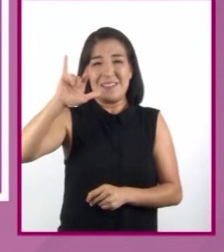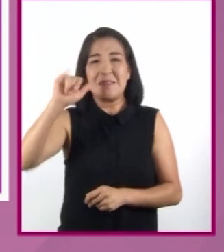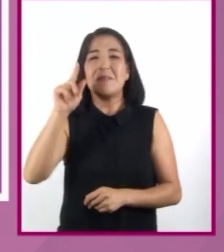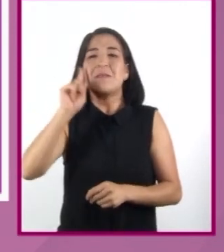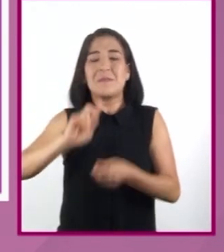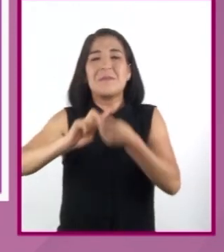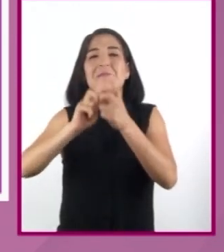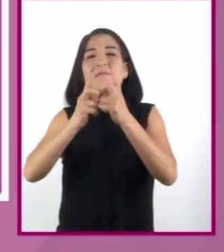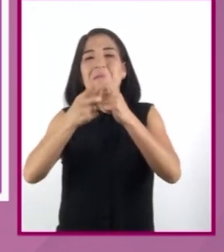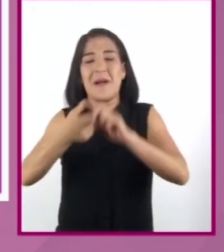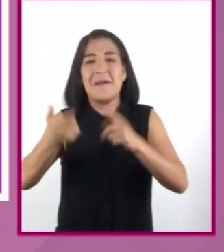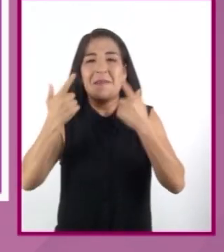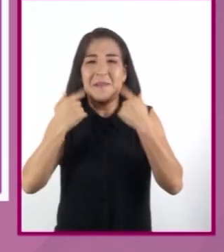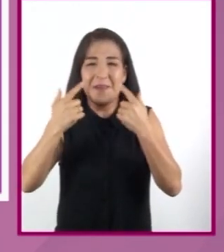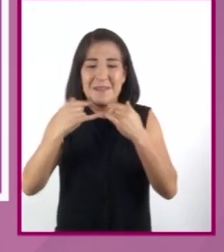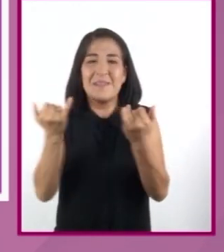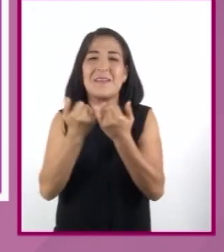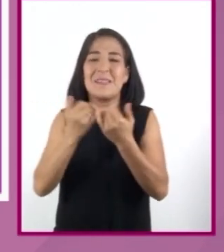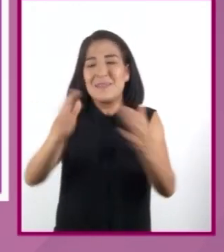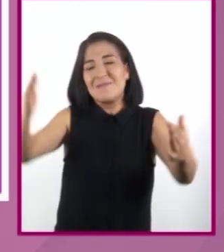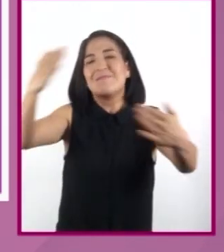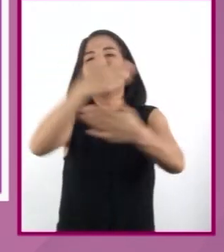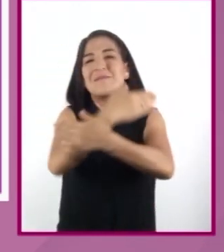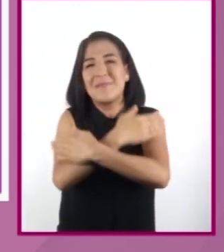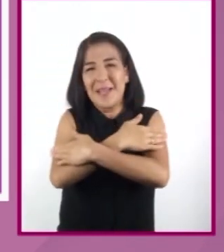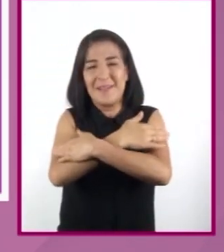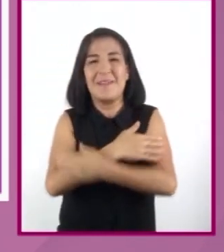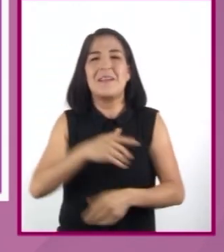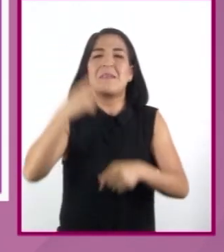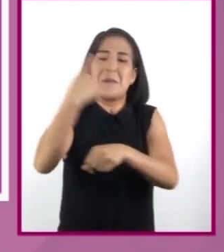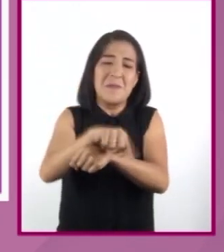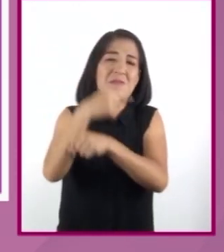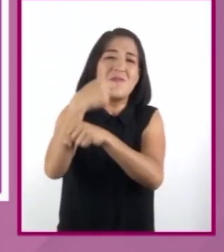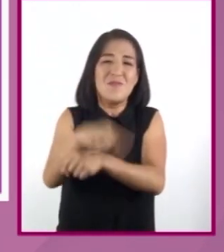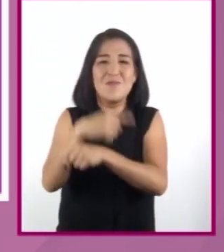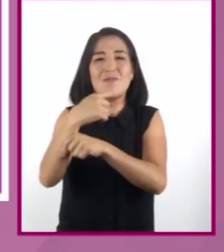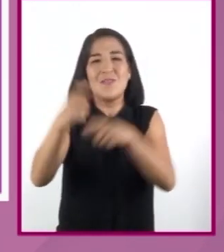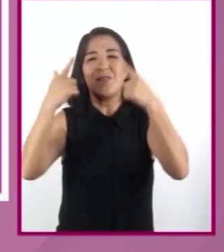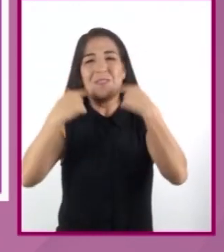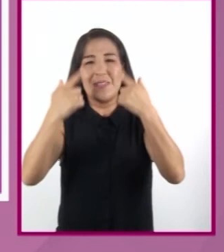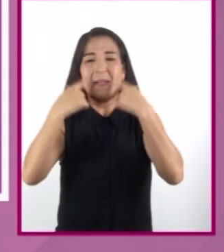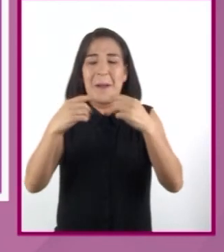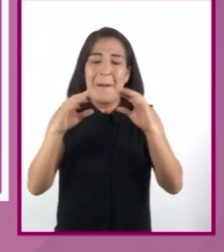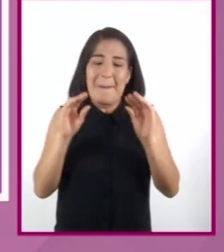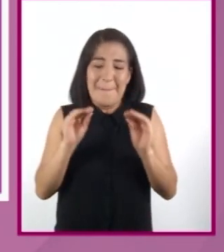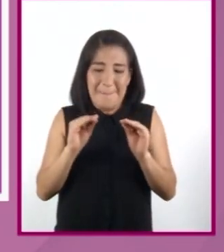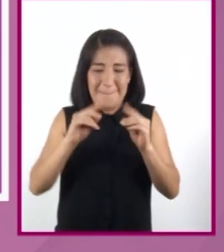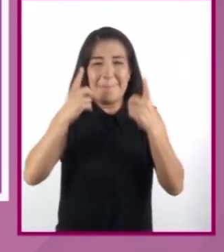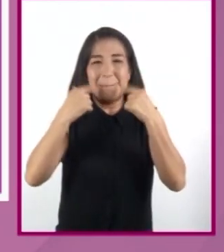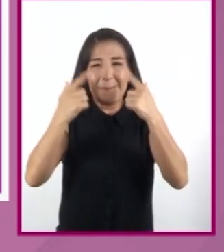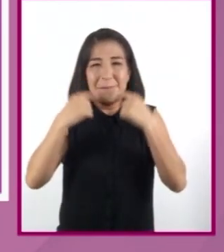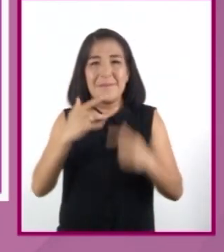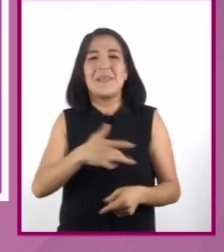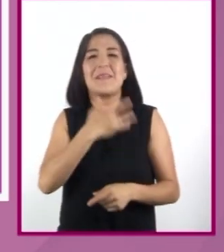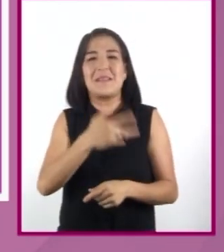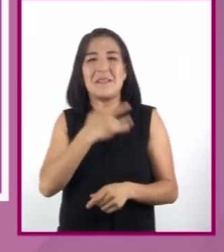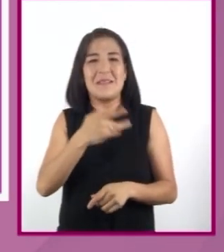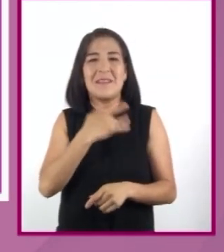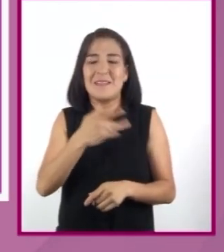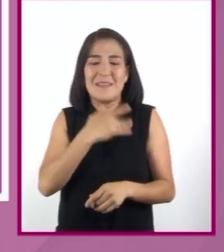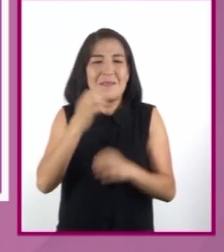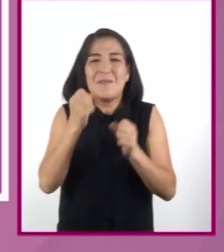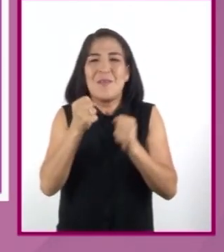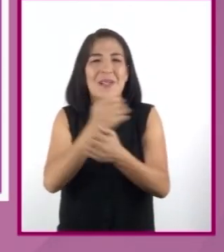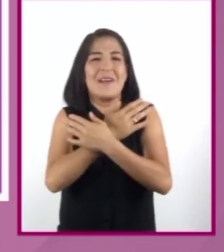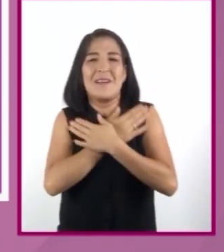sollozos, echándole los brazos al cuello. Lloró largamente todo su espanto callado, redoblado el llanto a la menor